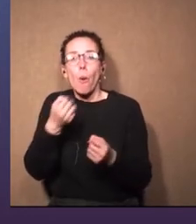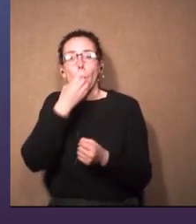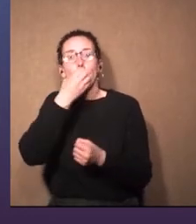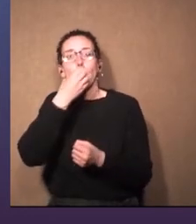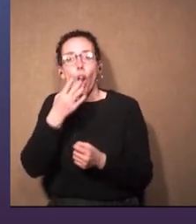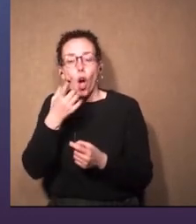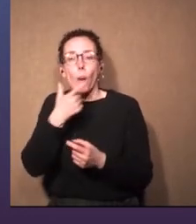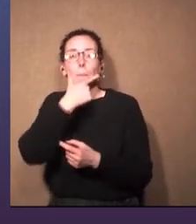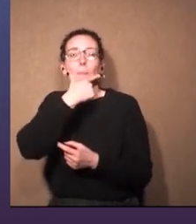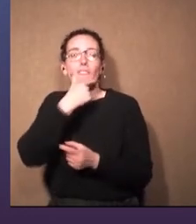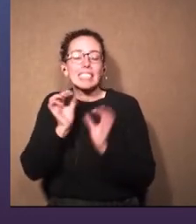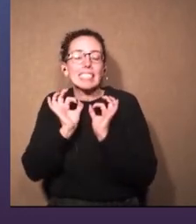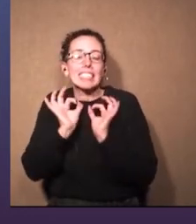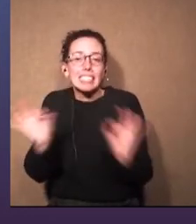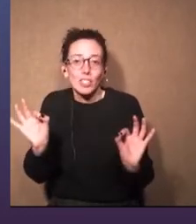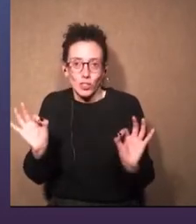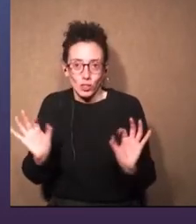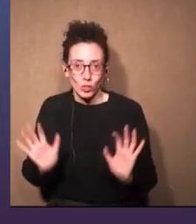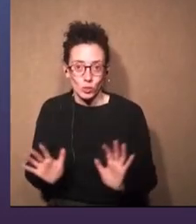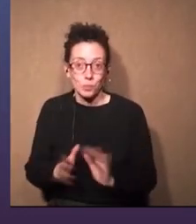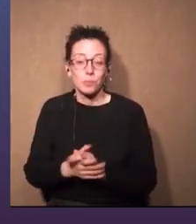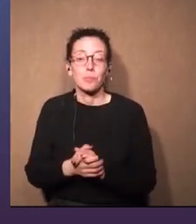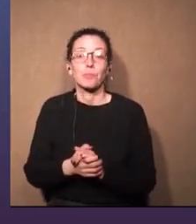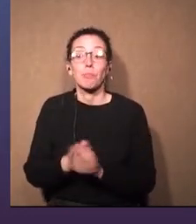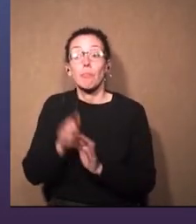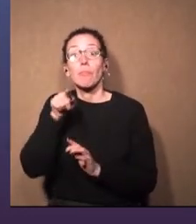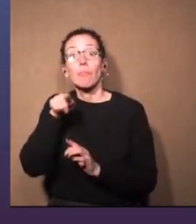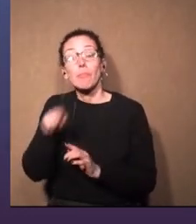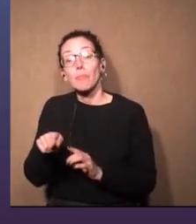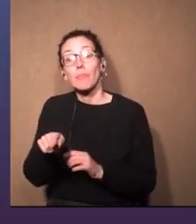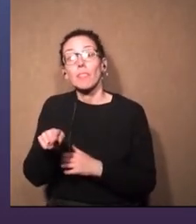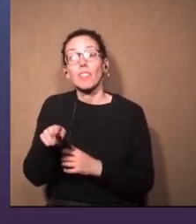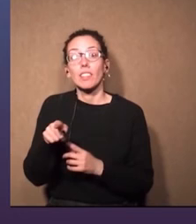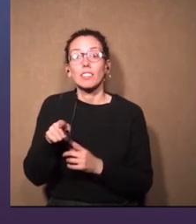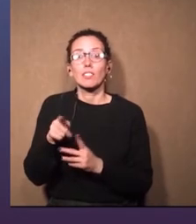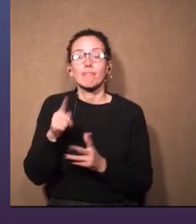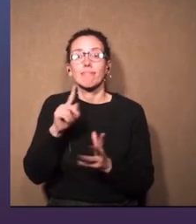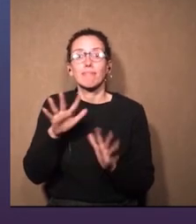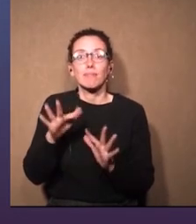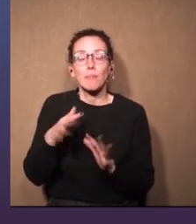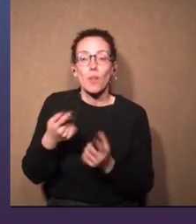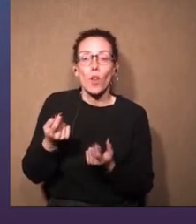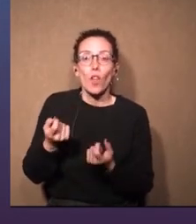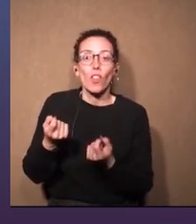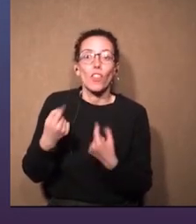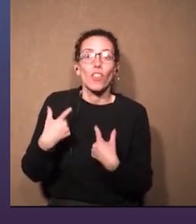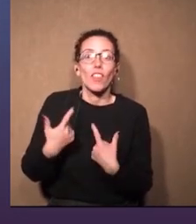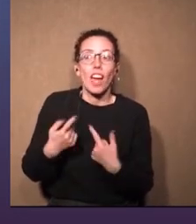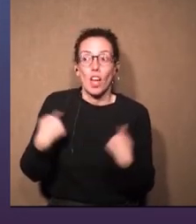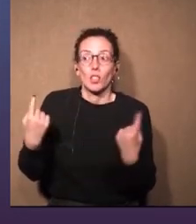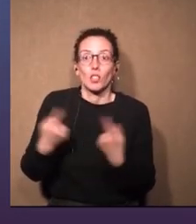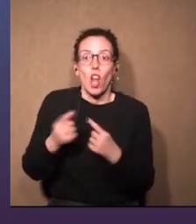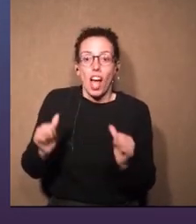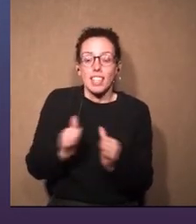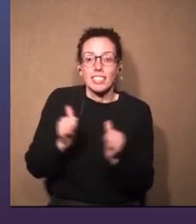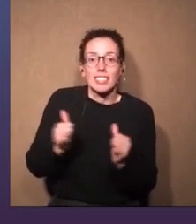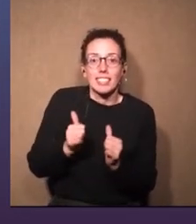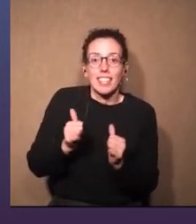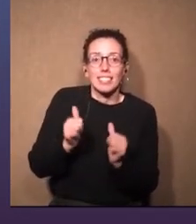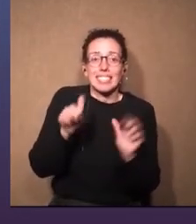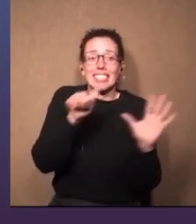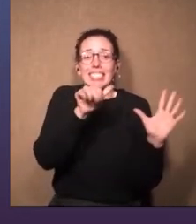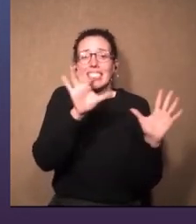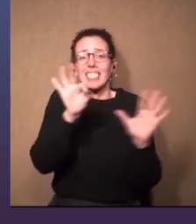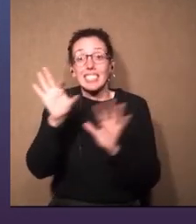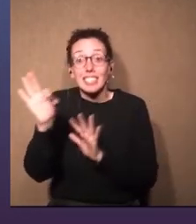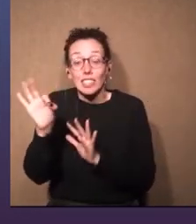más fluido y mucho más sencillo y eso es un poco lo que nos permite hacer